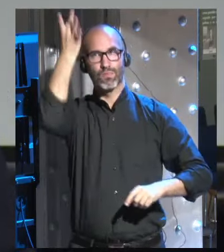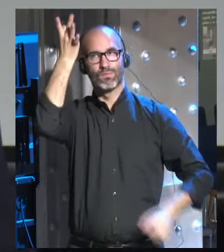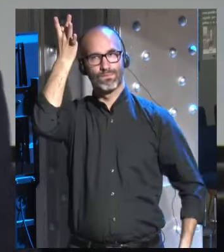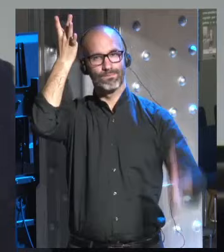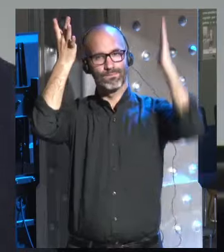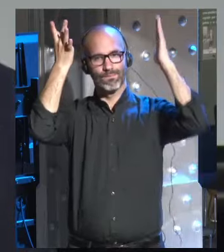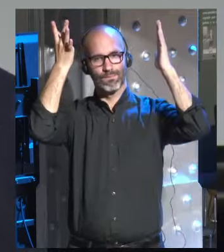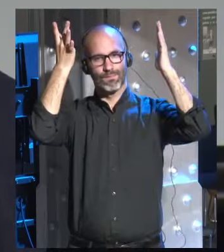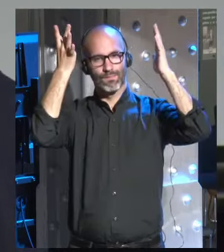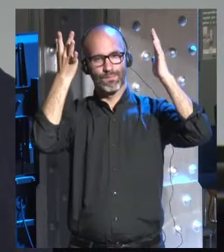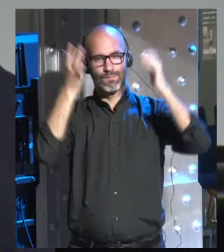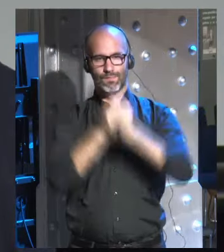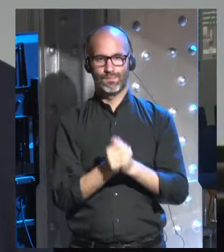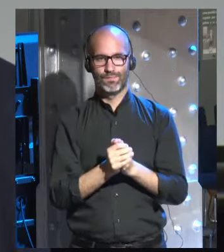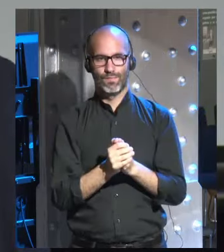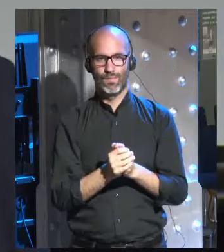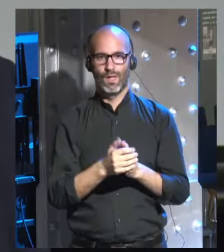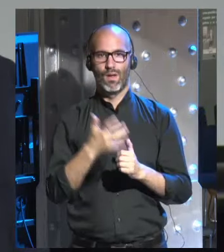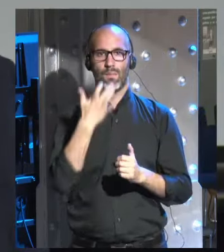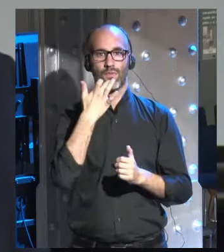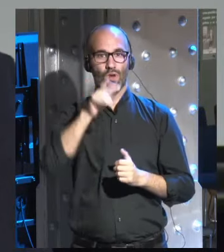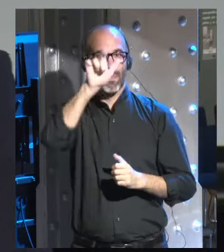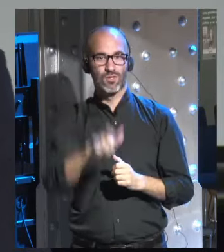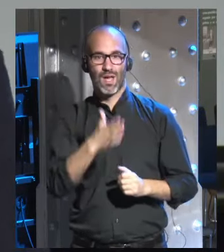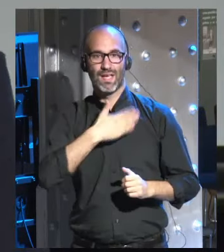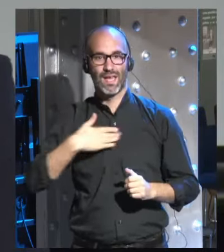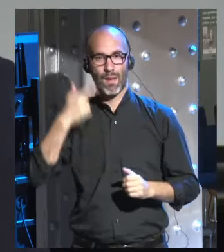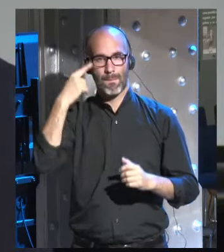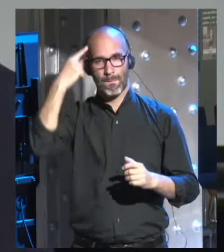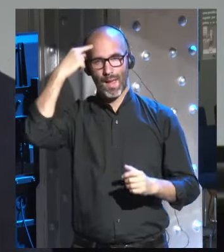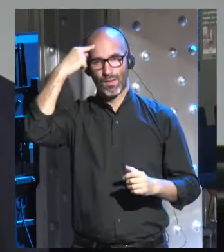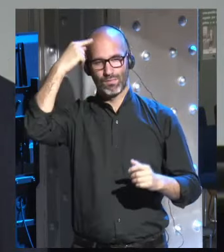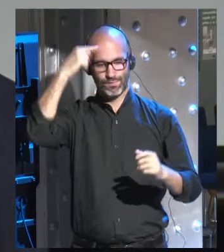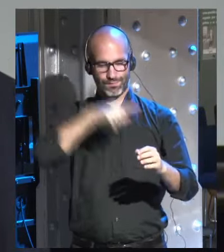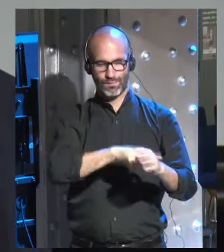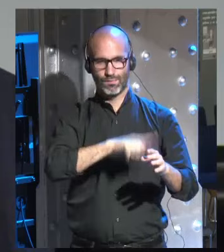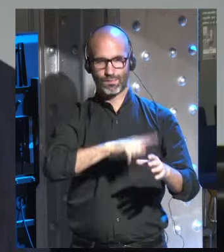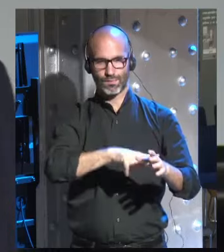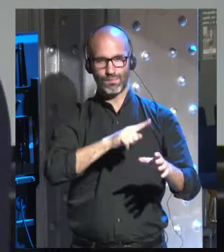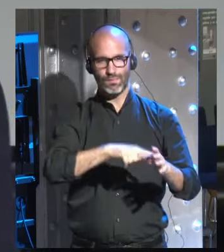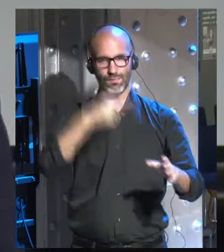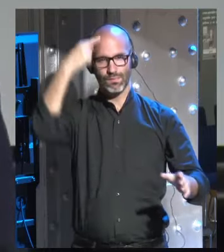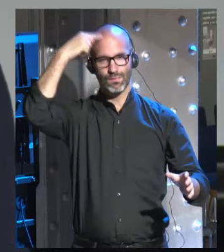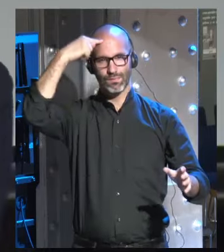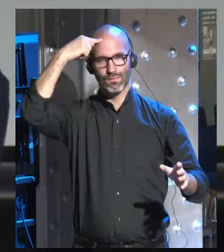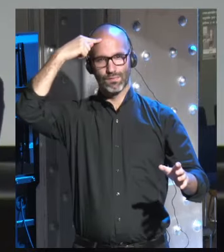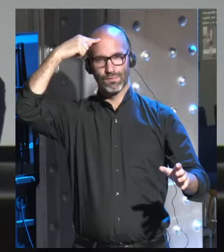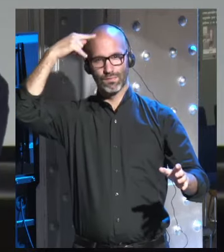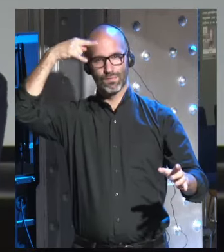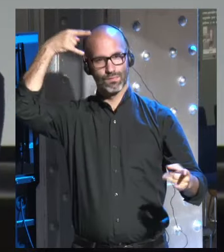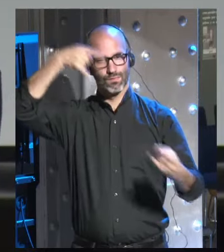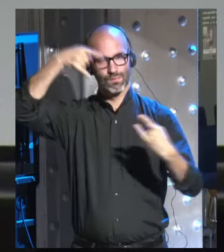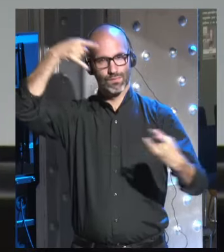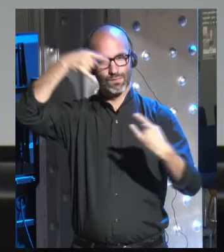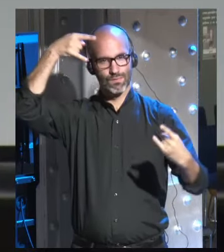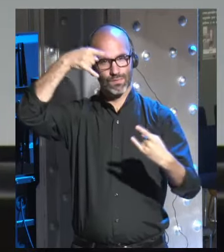levantar su mano hay señales eléctricas que se envían desde el cerebro y